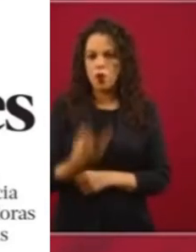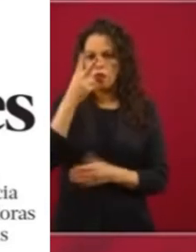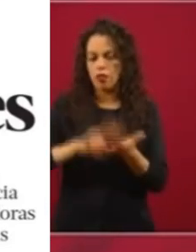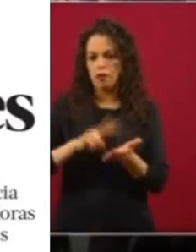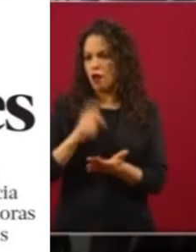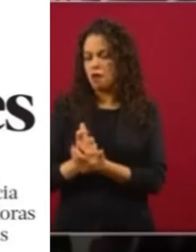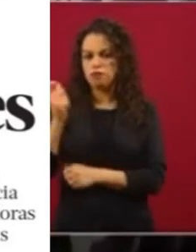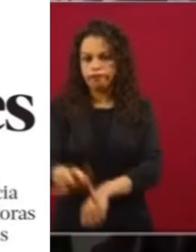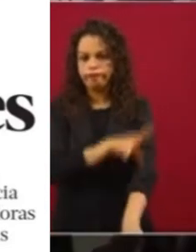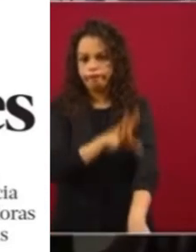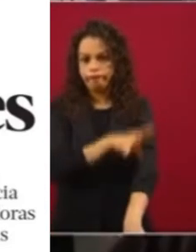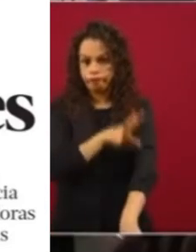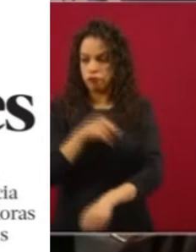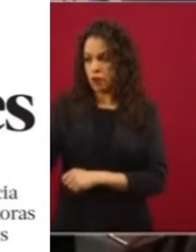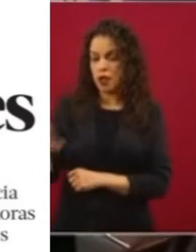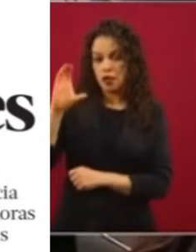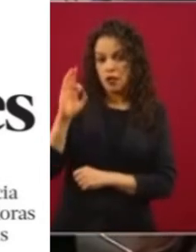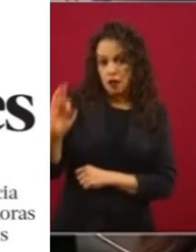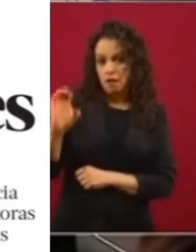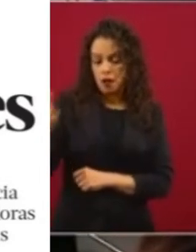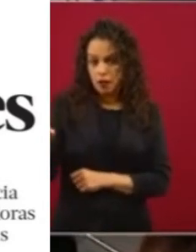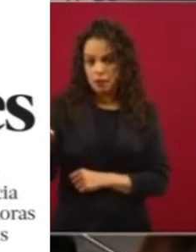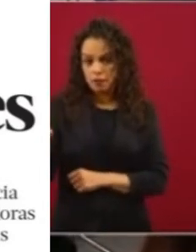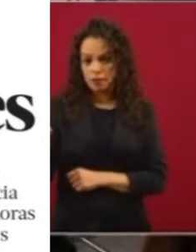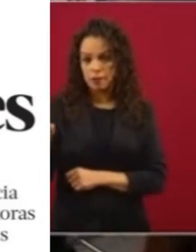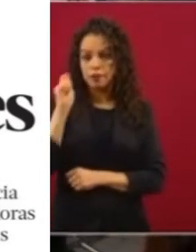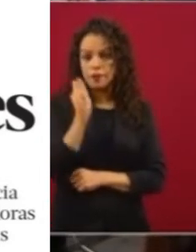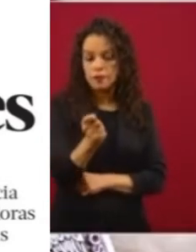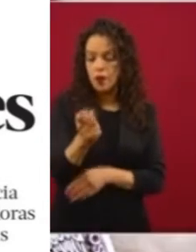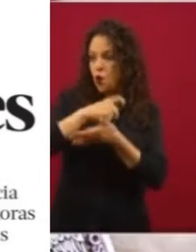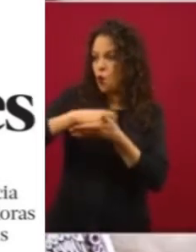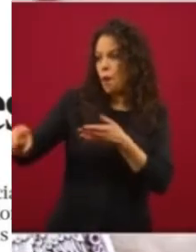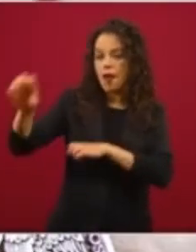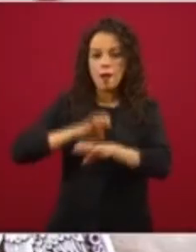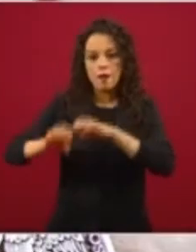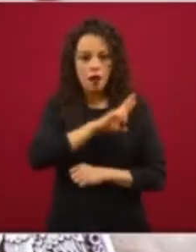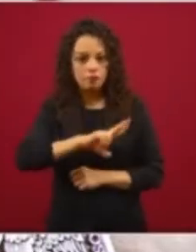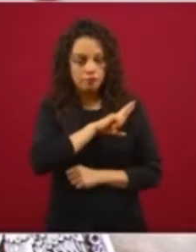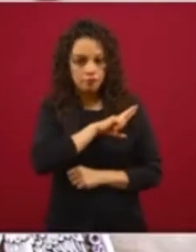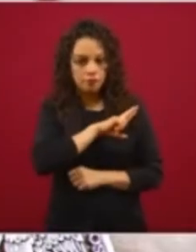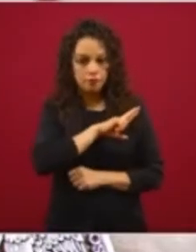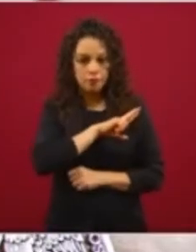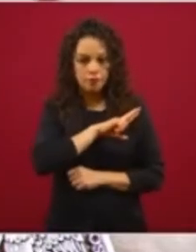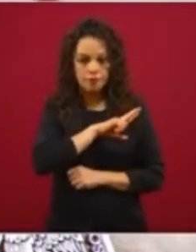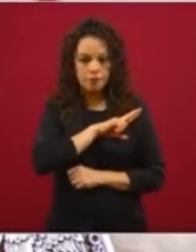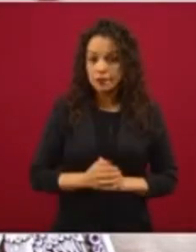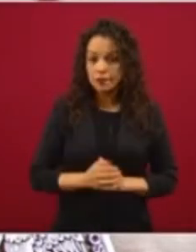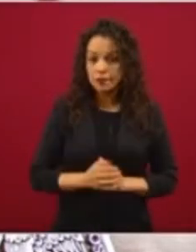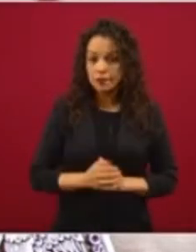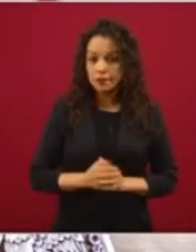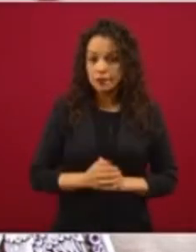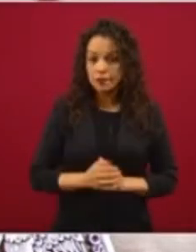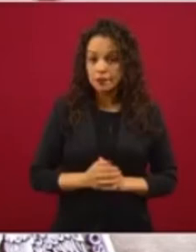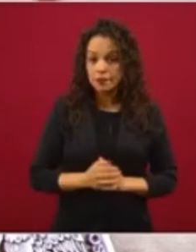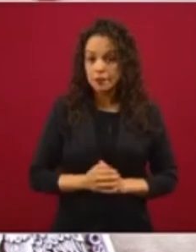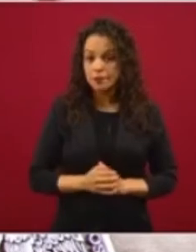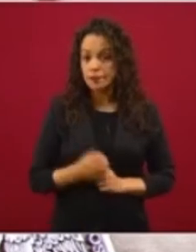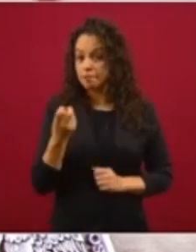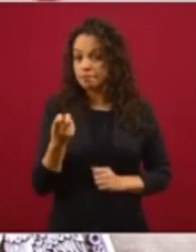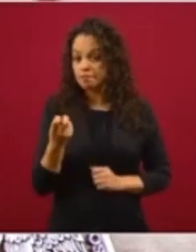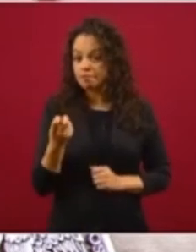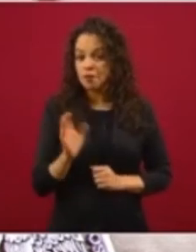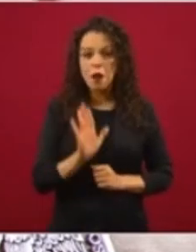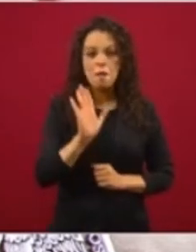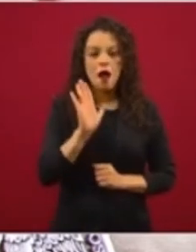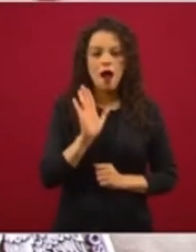energía que la Comisión Federal de Electricidad le compra a las empresas particulares, pero era nada más